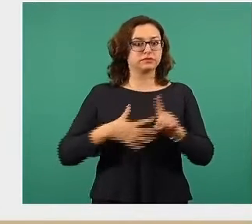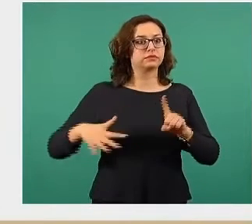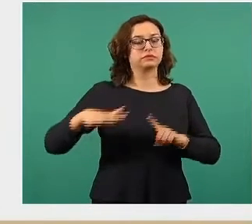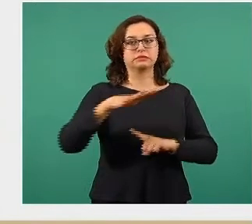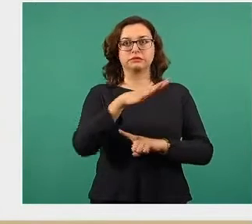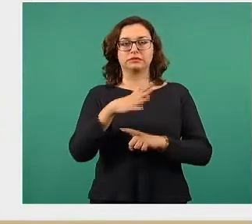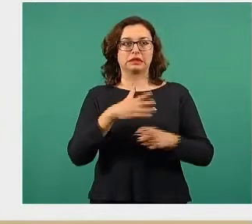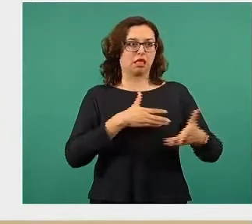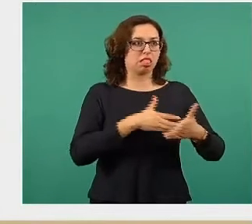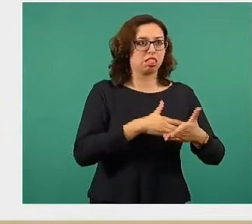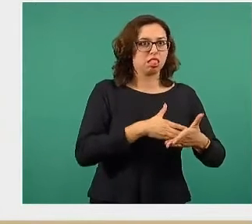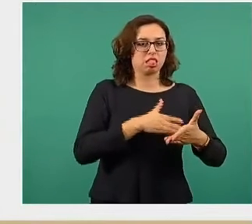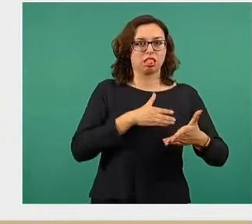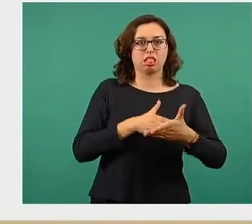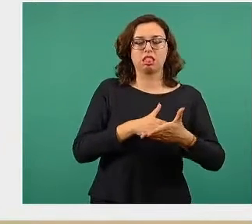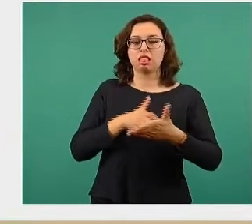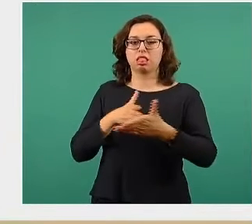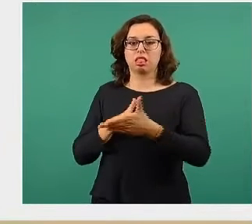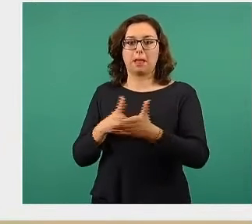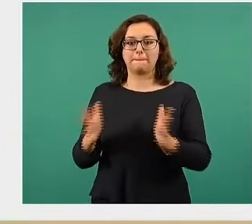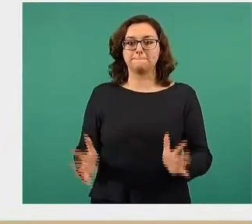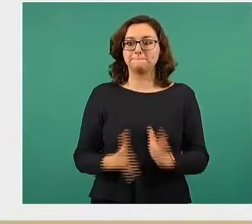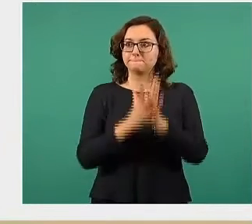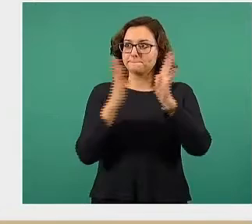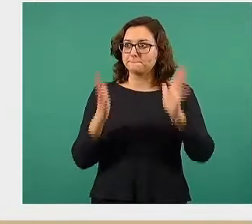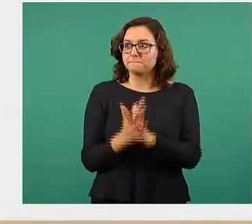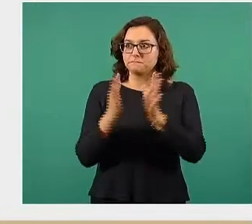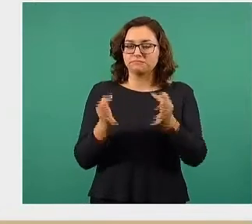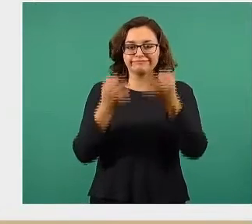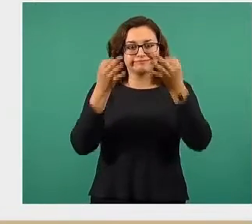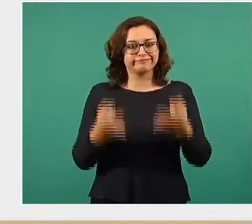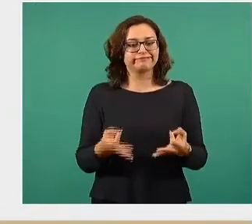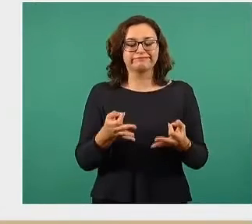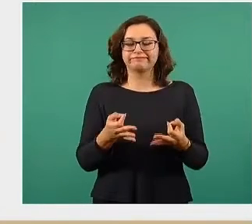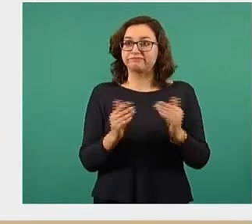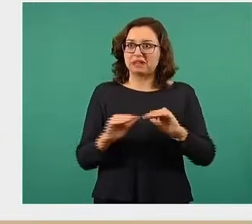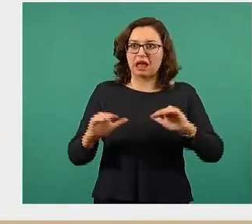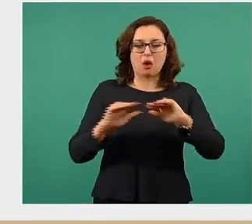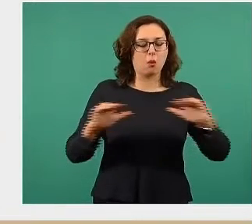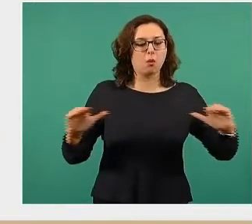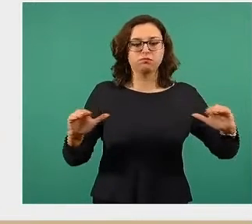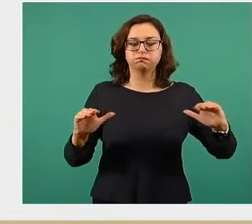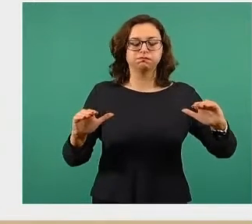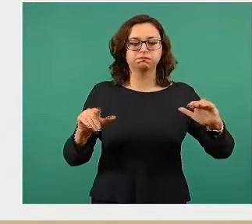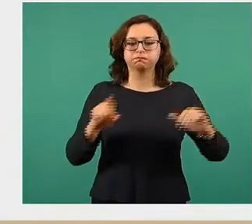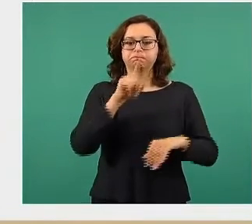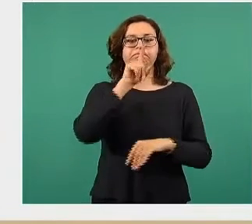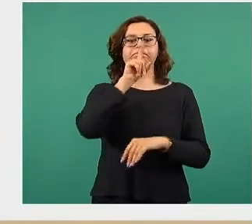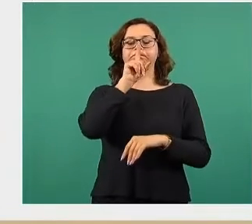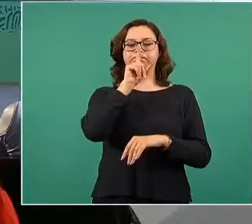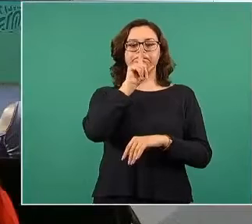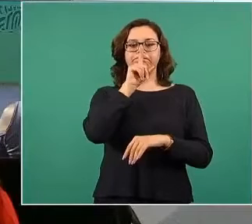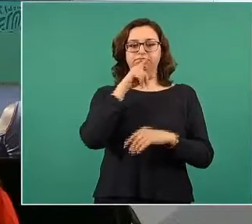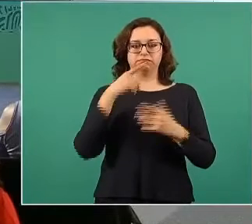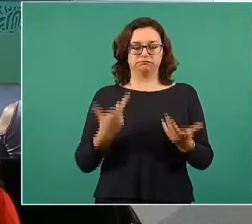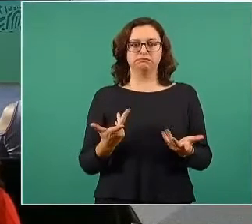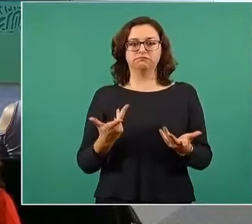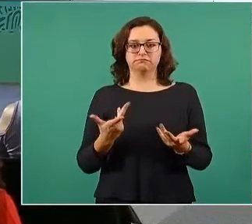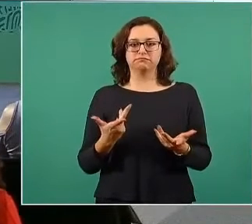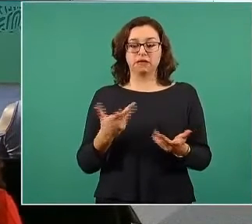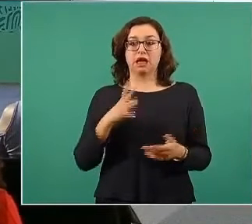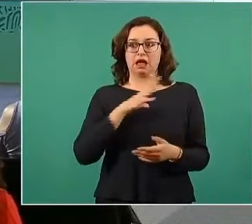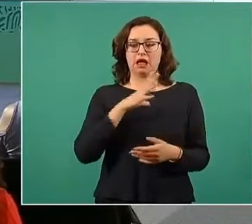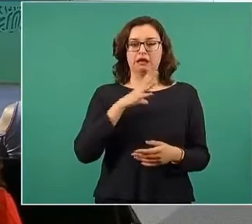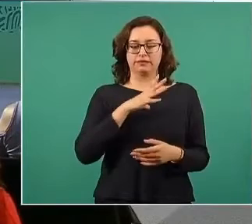barreras que impiden su participación efectiva en la sociedad, en igualdad de condiciones de las personas que no vivimos con una